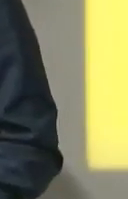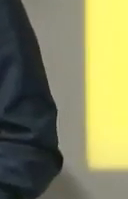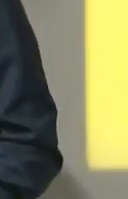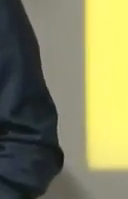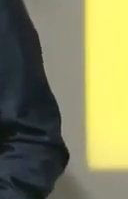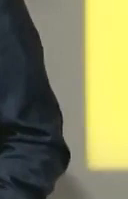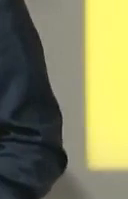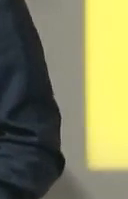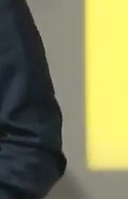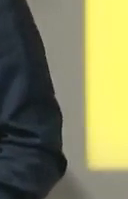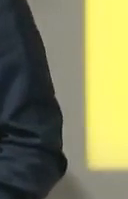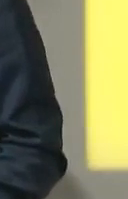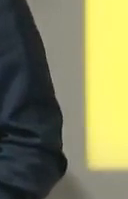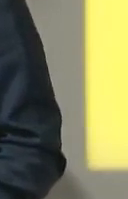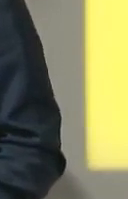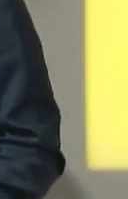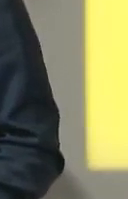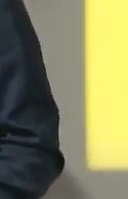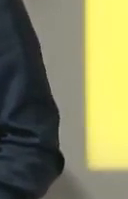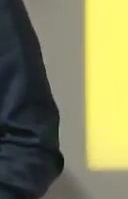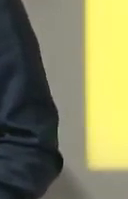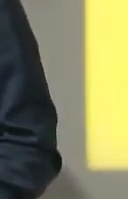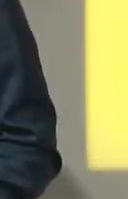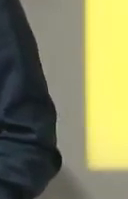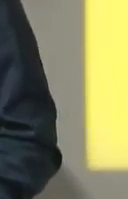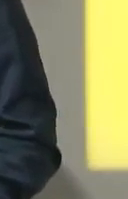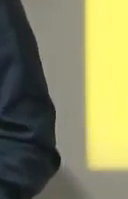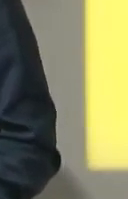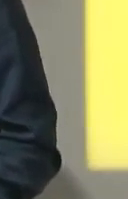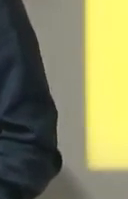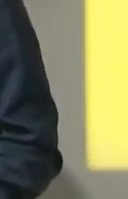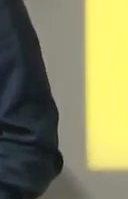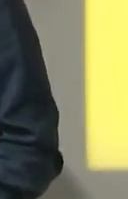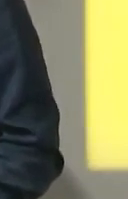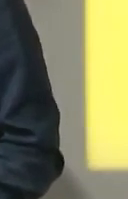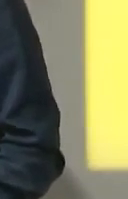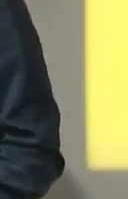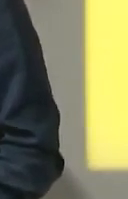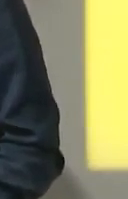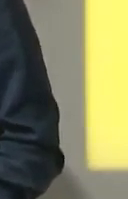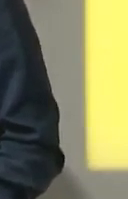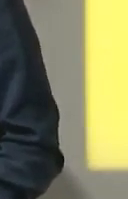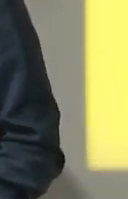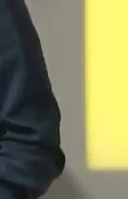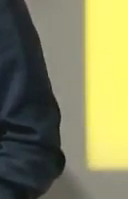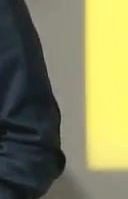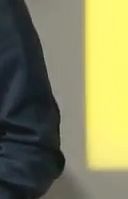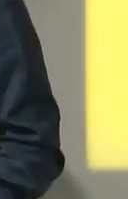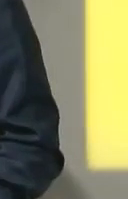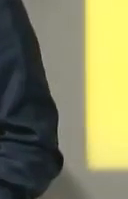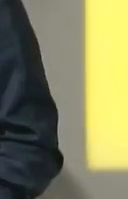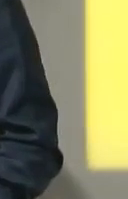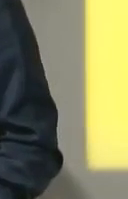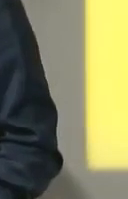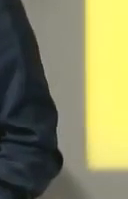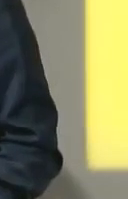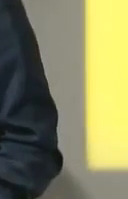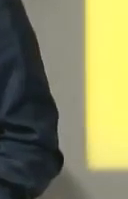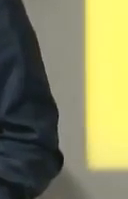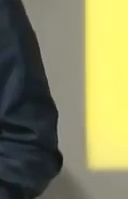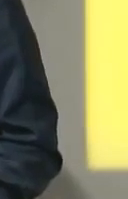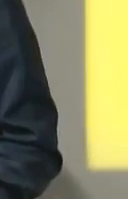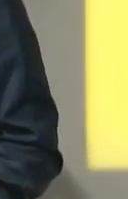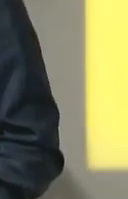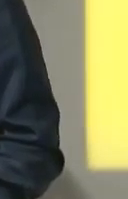a invitarlos también a continuar con nuestra programación. Ya está en estudio Boris Castellanos y en breve 360 y a las